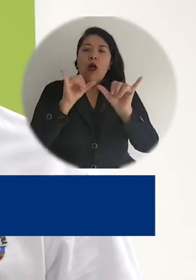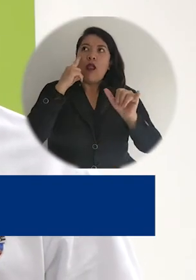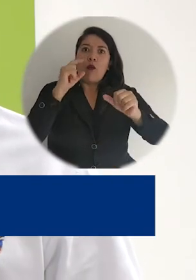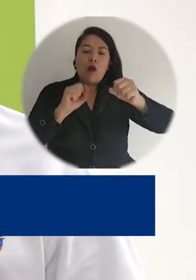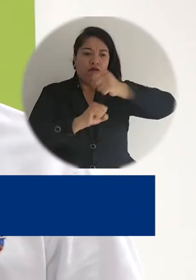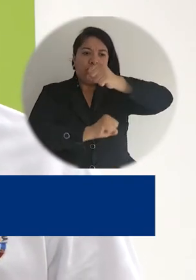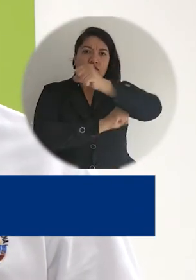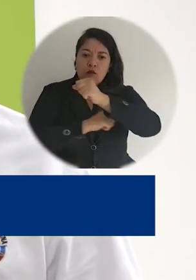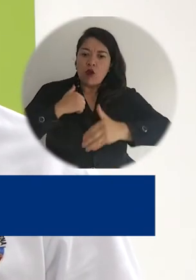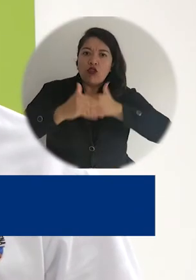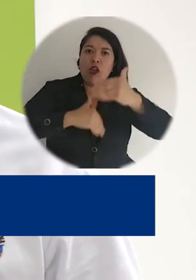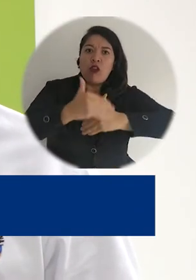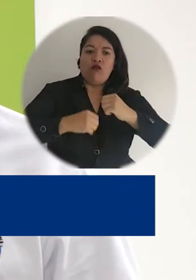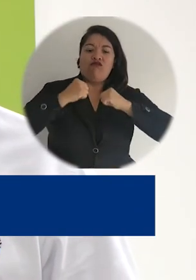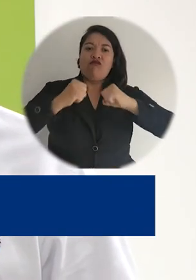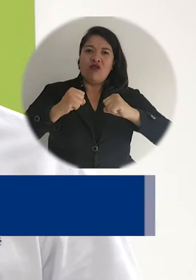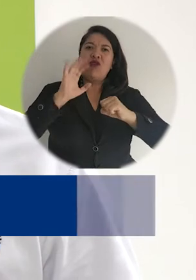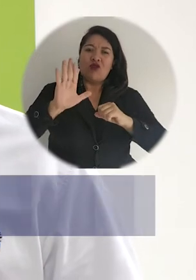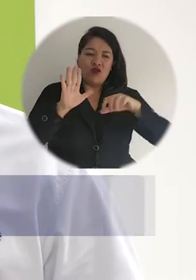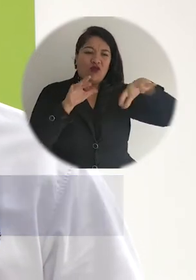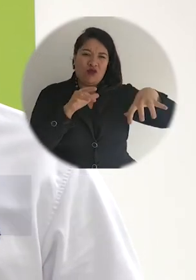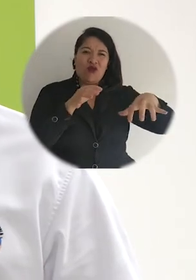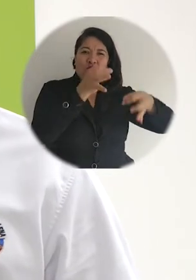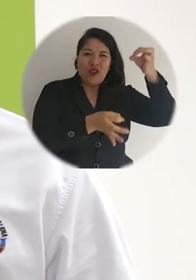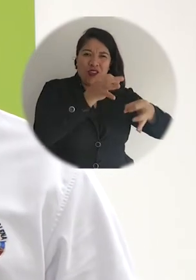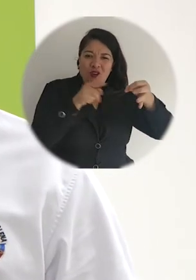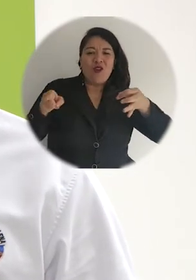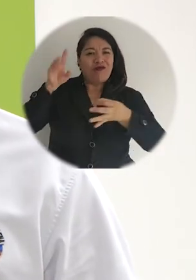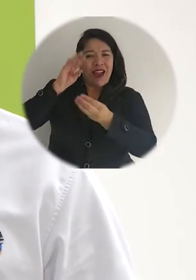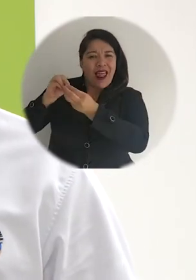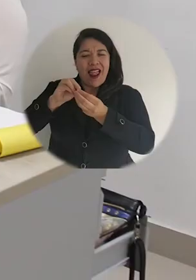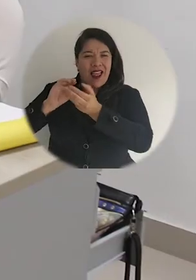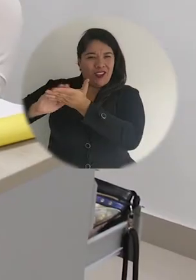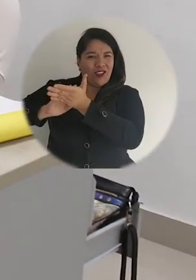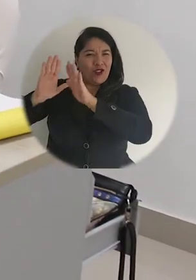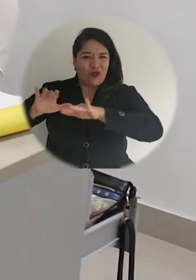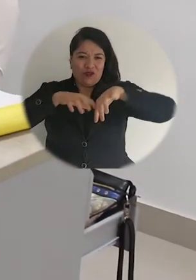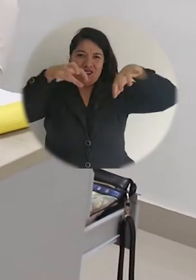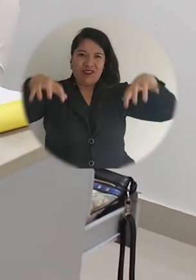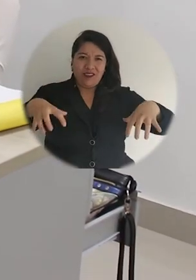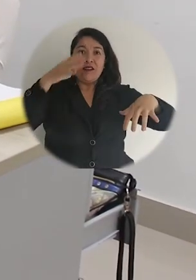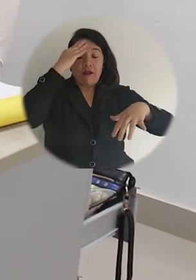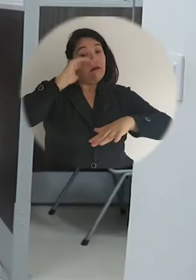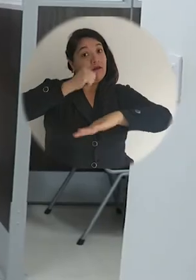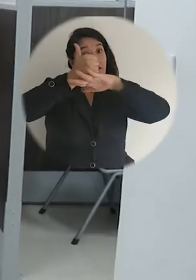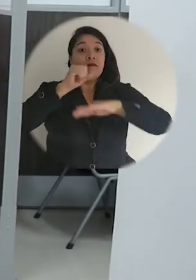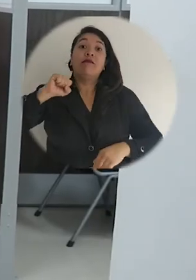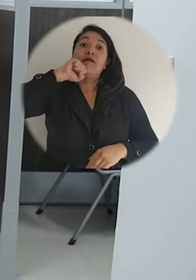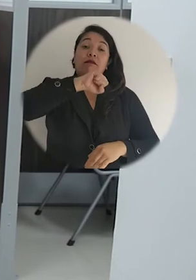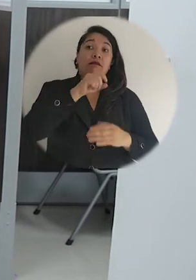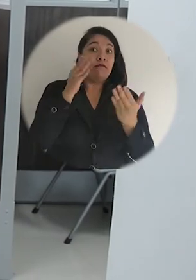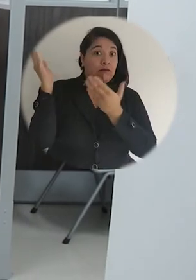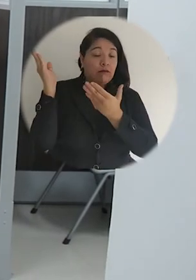un fortalecimiento de los procesos que se venden realizando en el consultorio jurídico y centro de conciliación durante este periodo